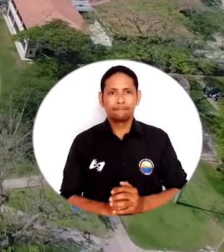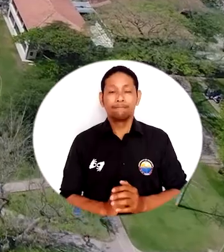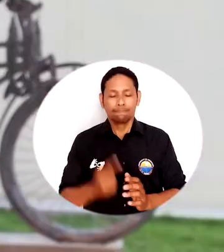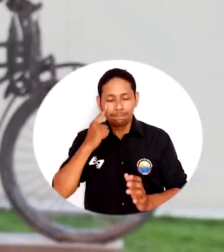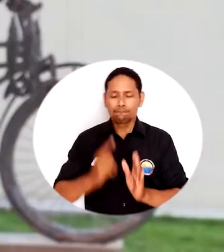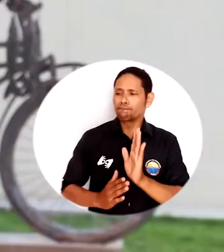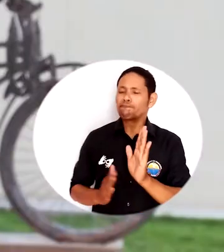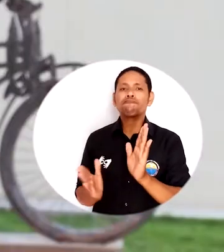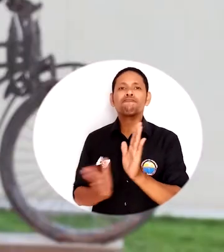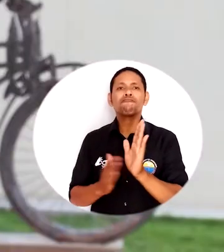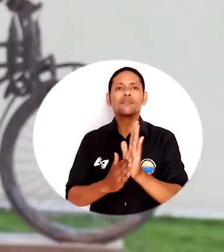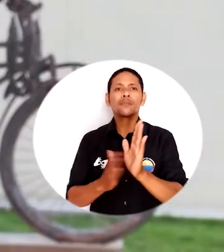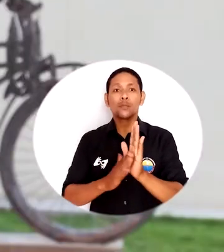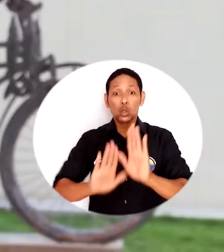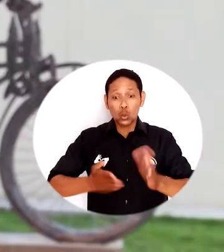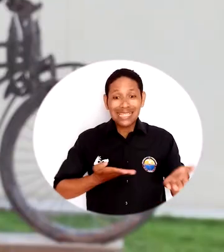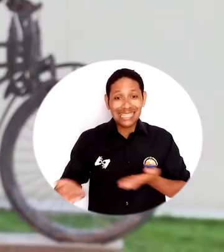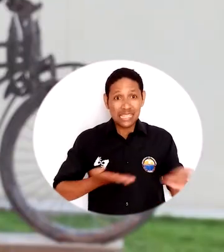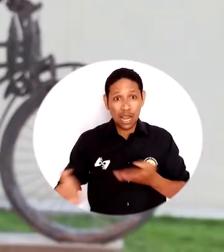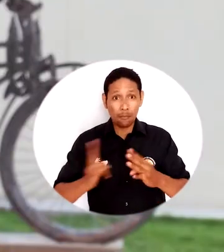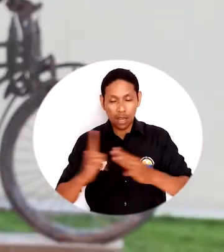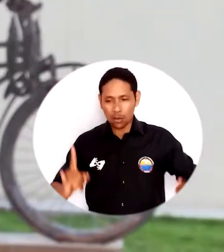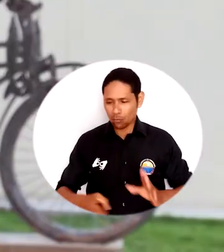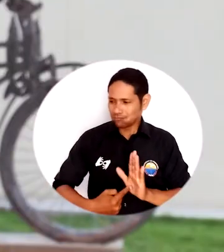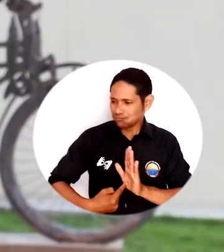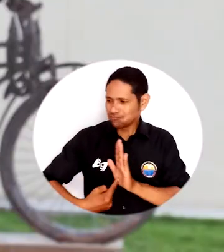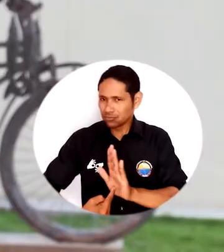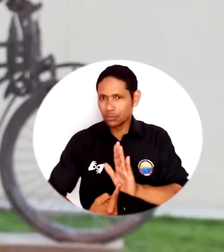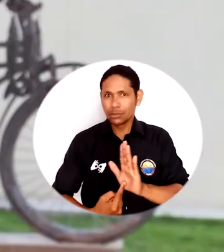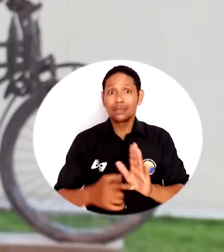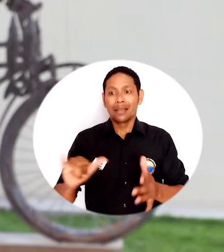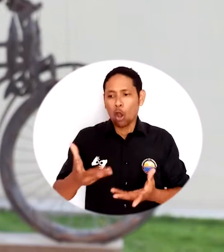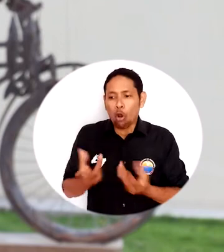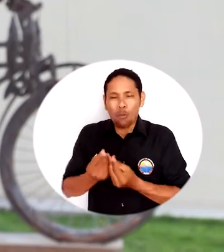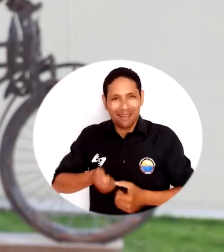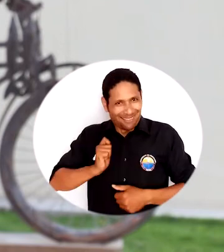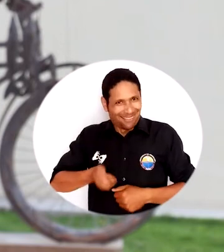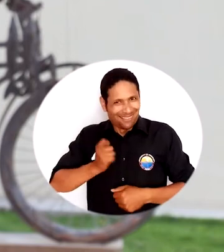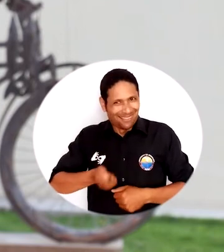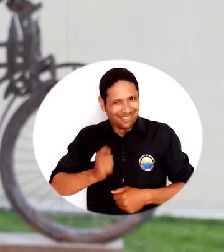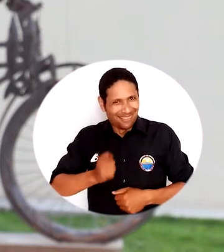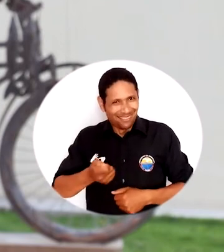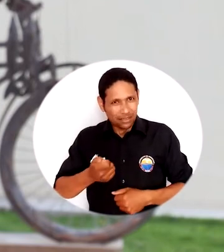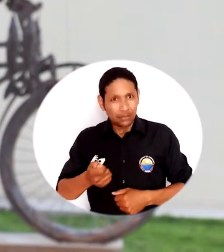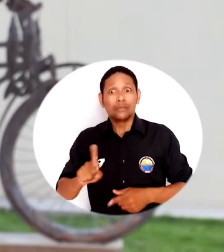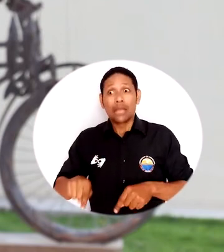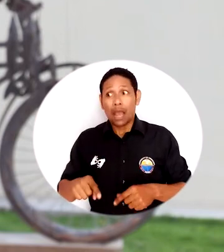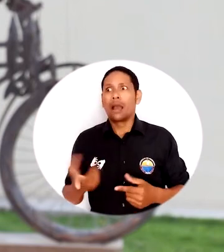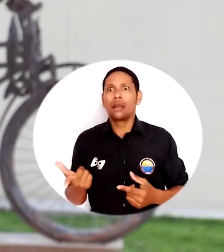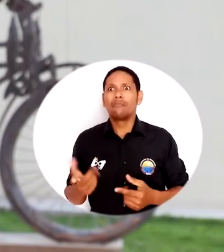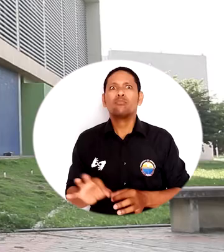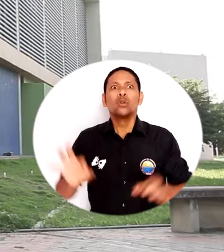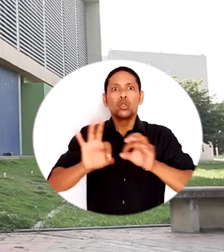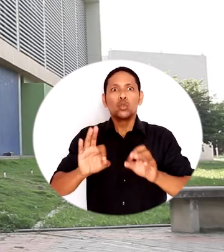académico. Demostrando una vez más el fortalecimiento en los servicios que ofrece la Universidad del Magdalena, el Consultorio Jurídico y Centro de